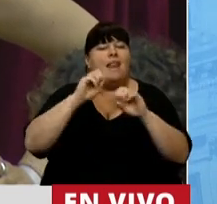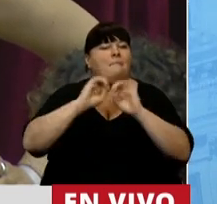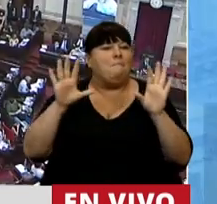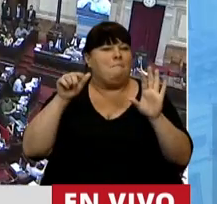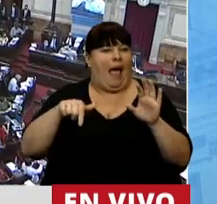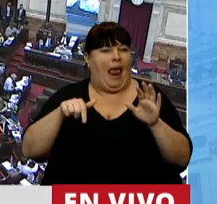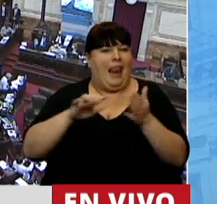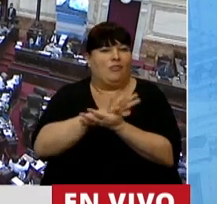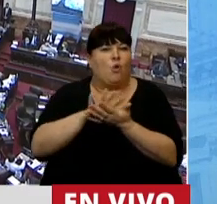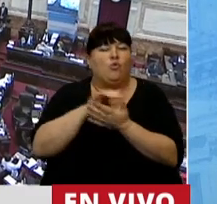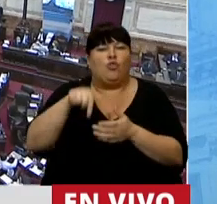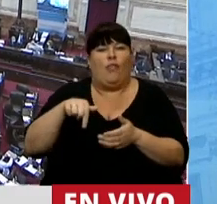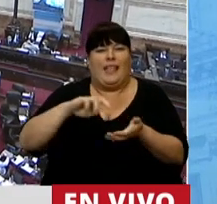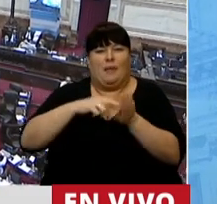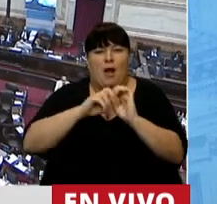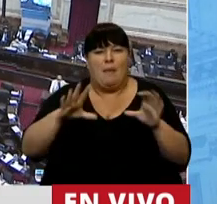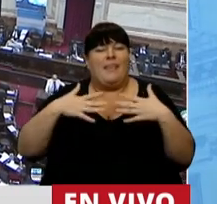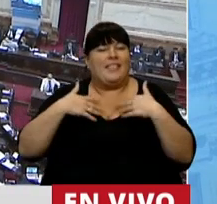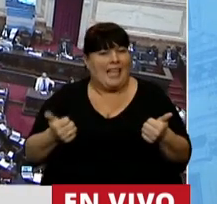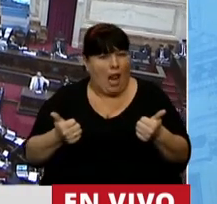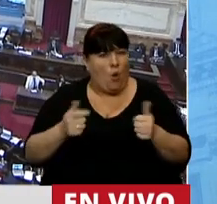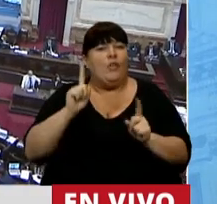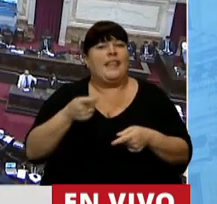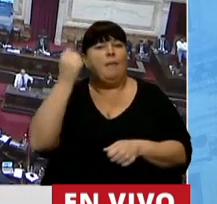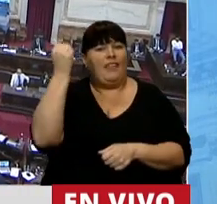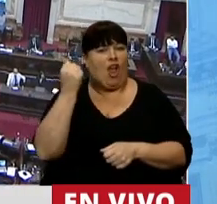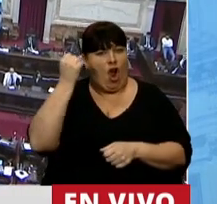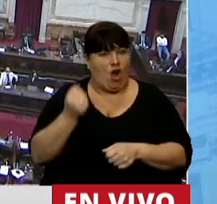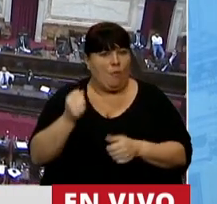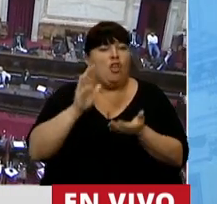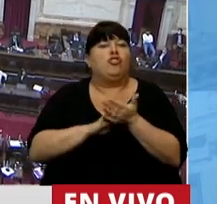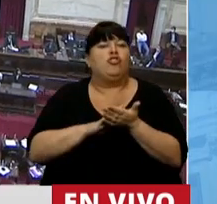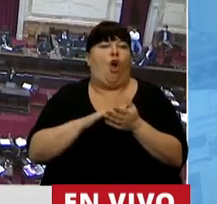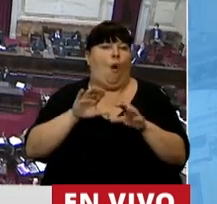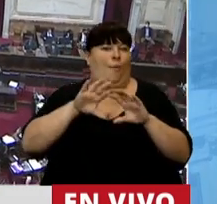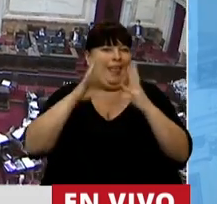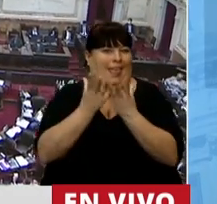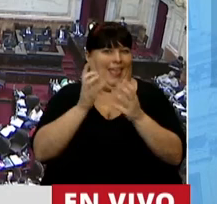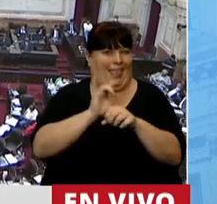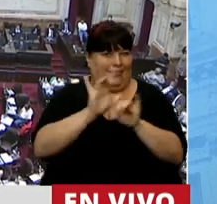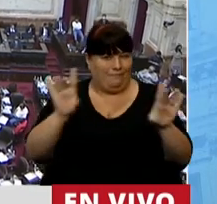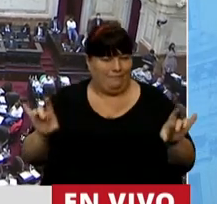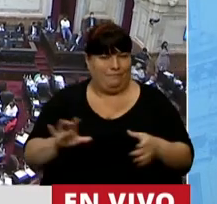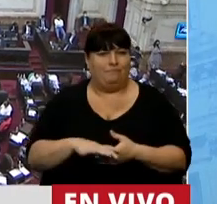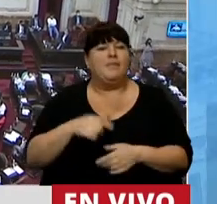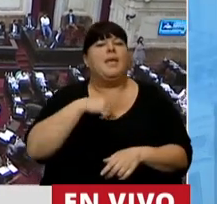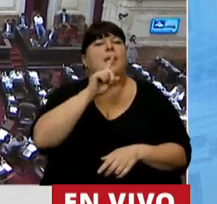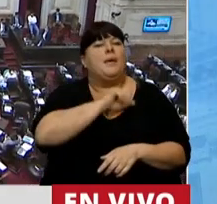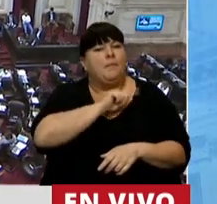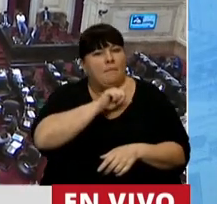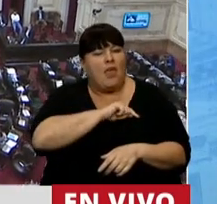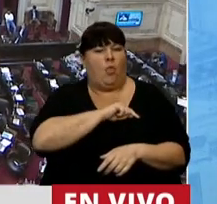esta crisis de salud y de economía en el marco de la pandemia. Me duelen